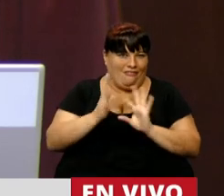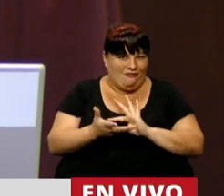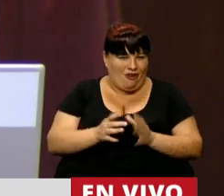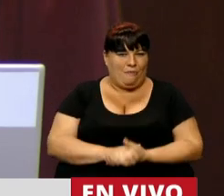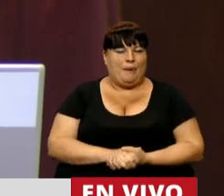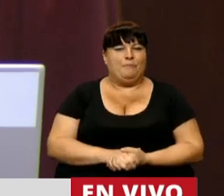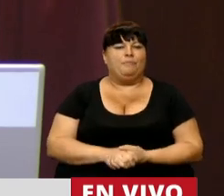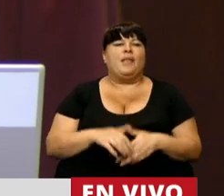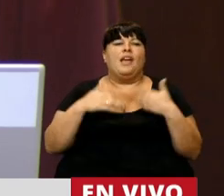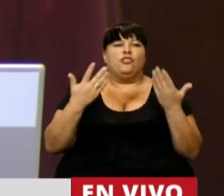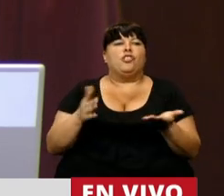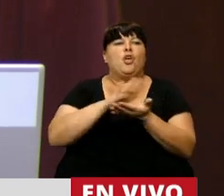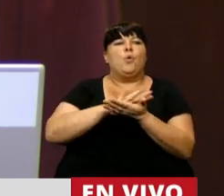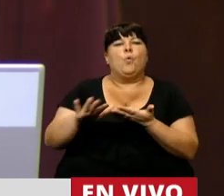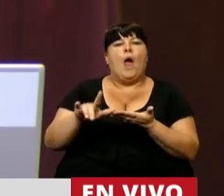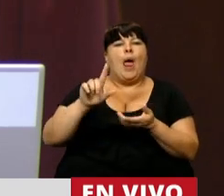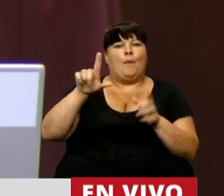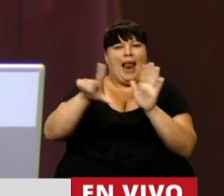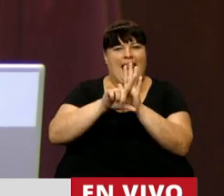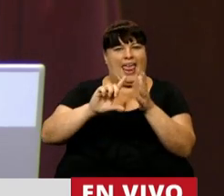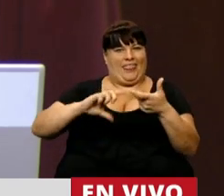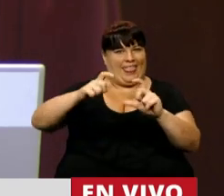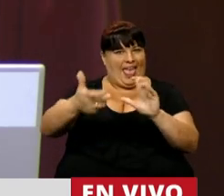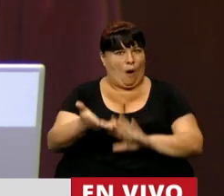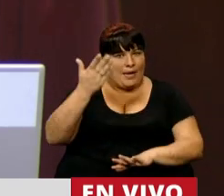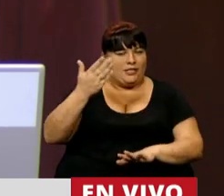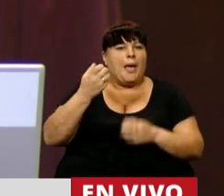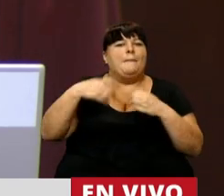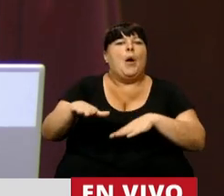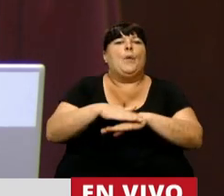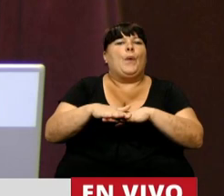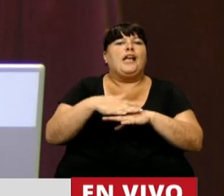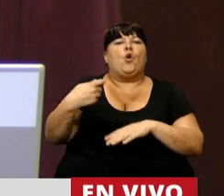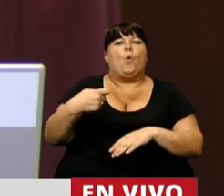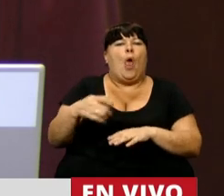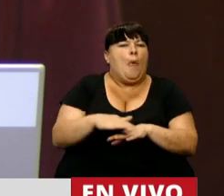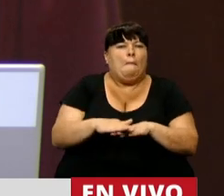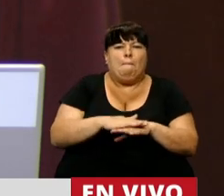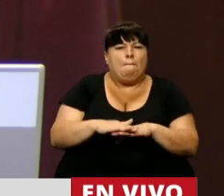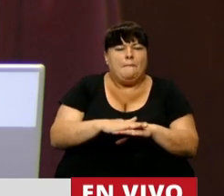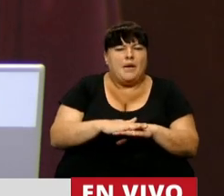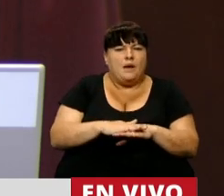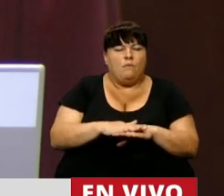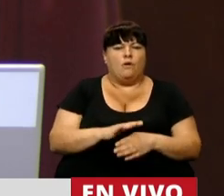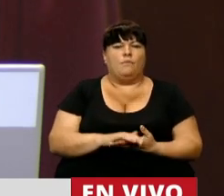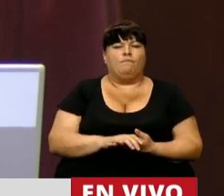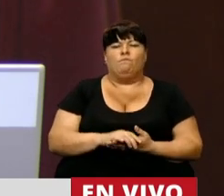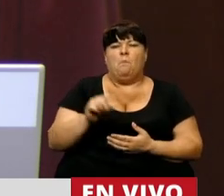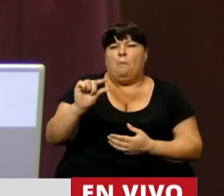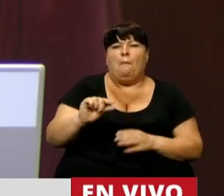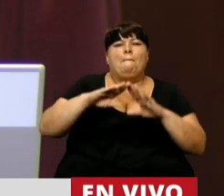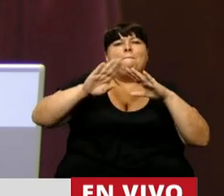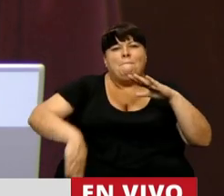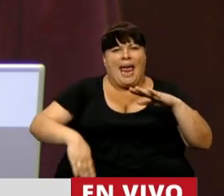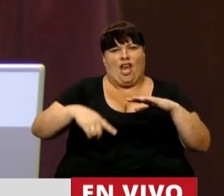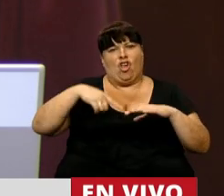En consecuencia, la nueva movilidad jubilatoria arrancará de un piso jubilatorio muy bajo, muy por